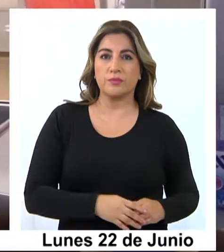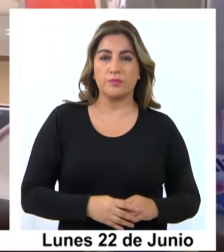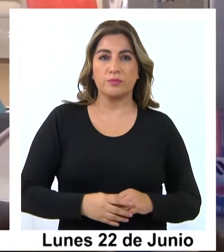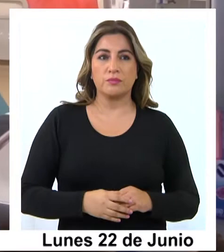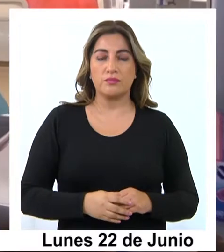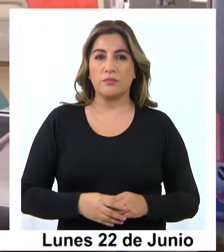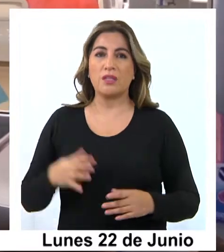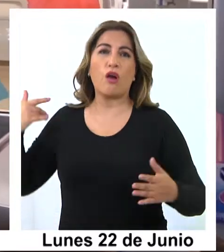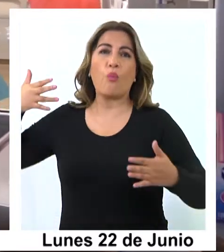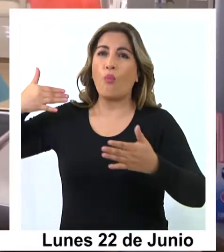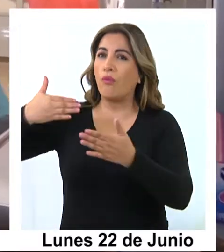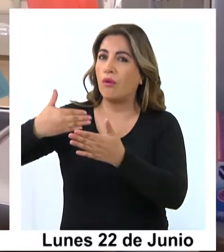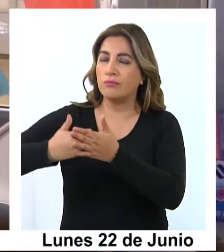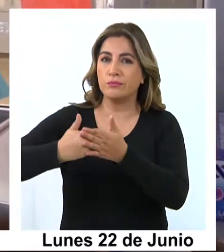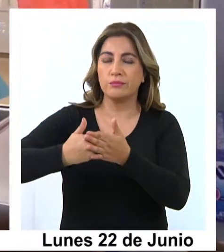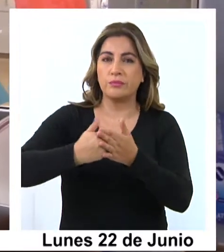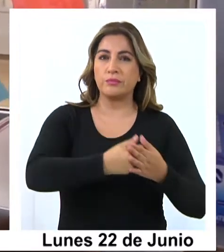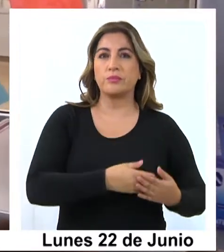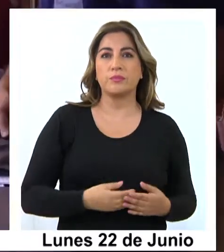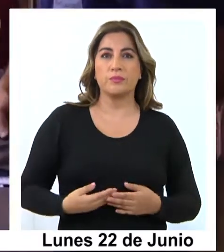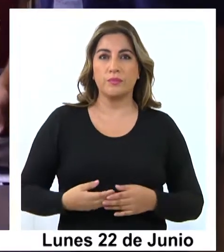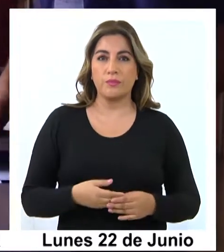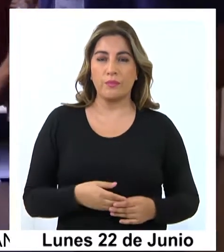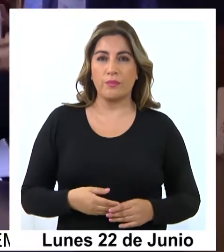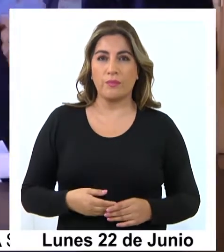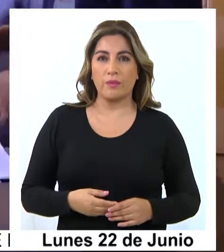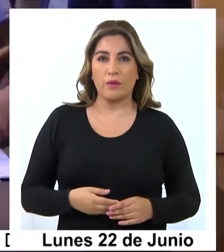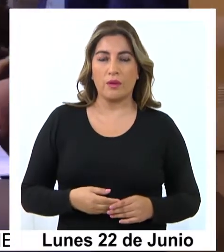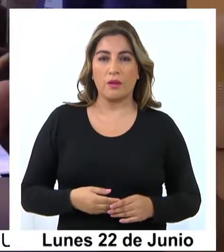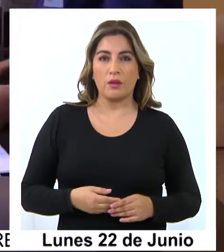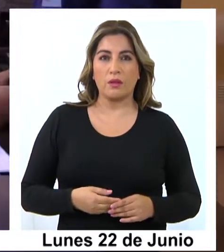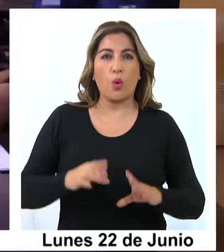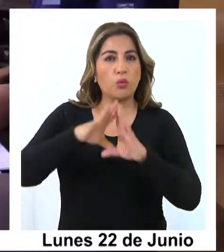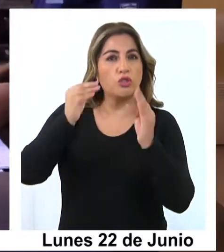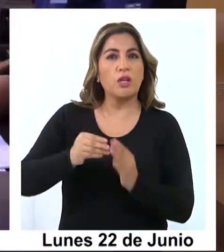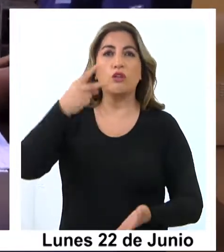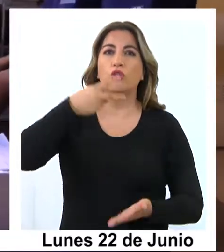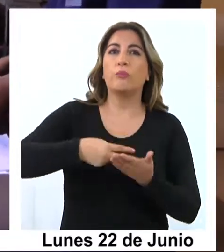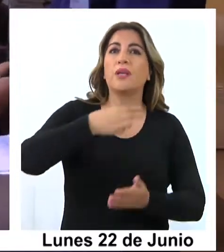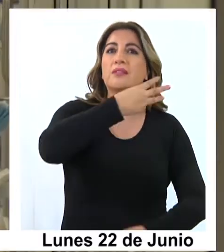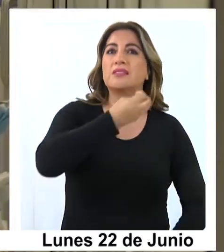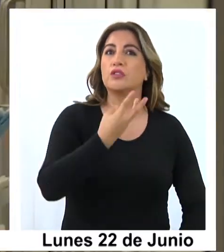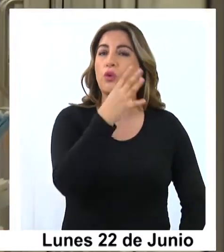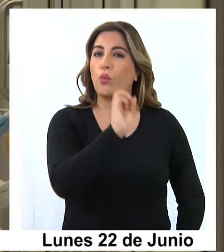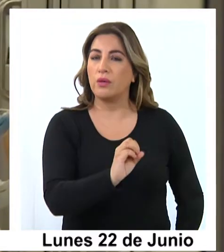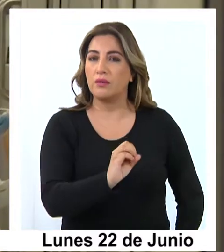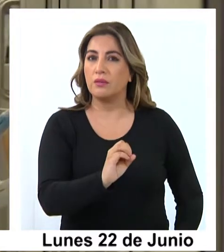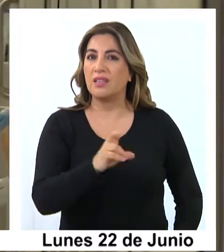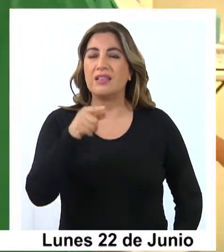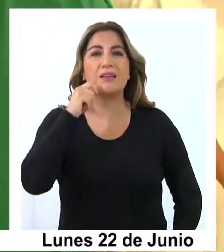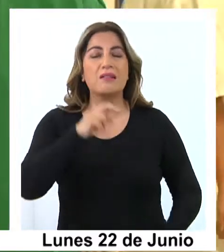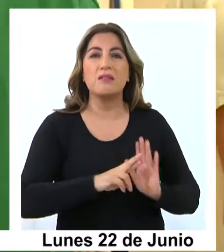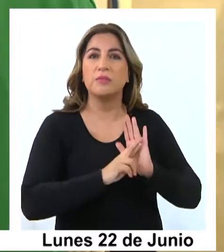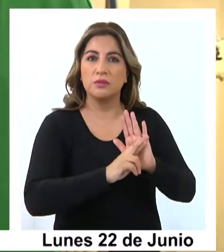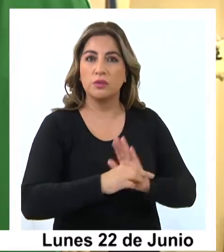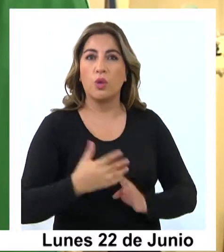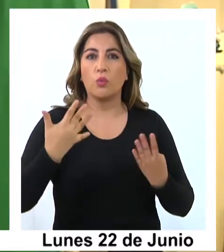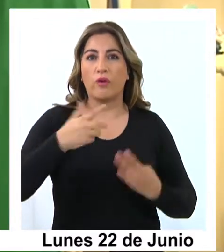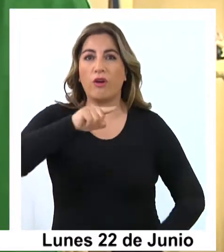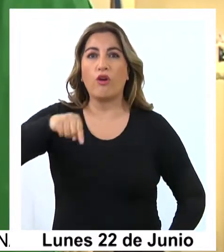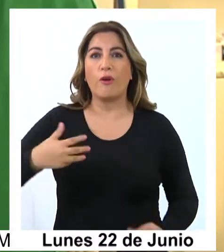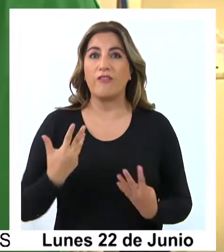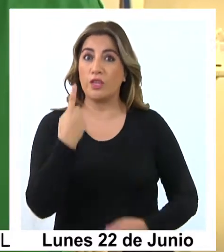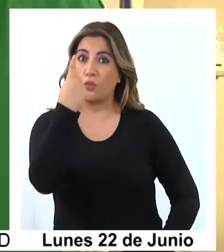Esto se ha acumulado y es de un total de 2.340, lo que representa un 9